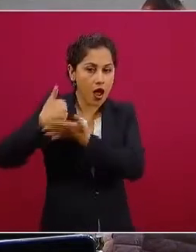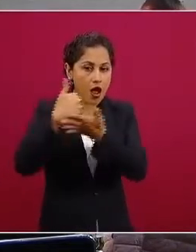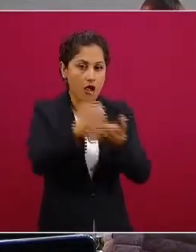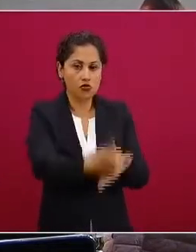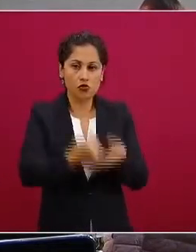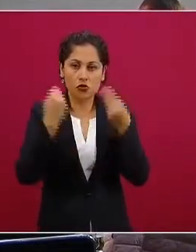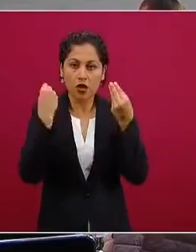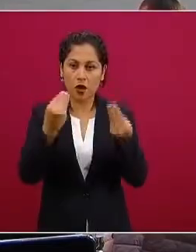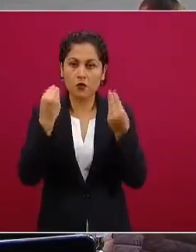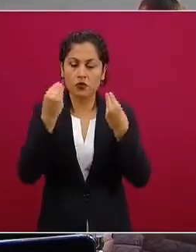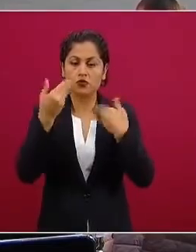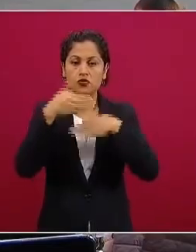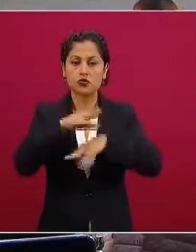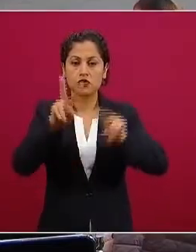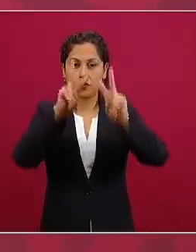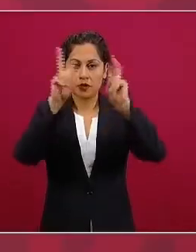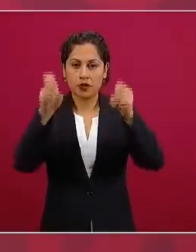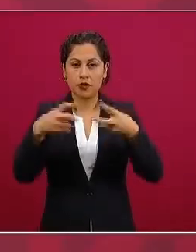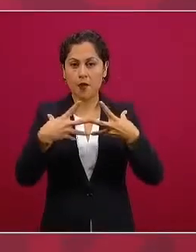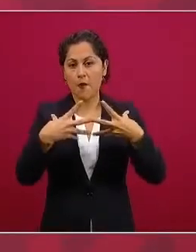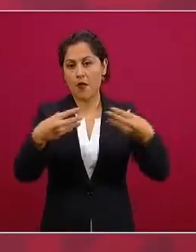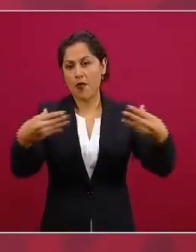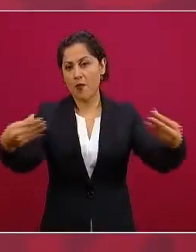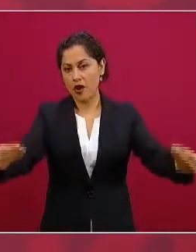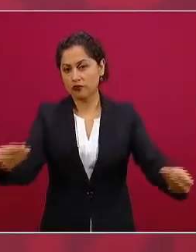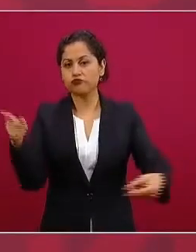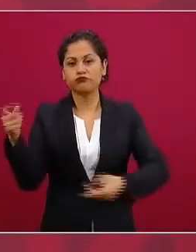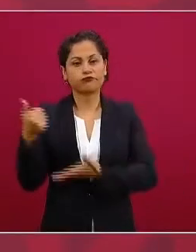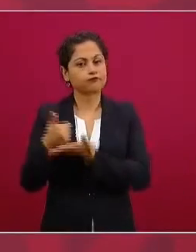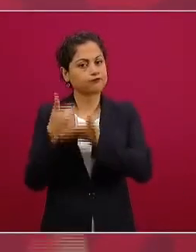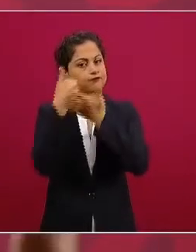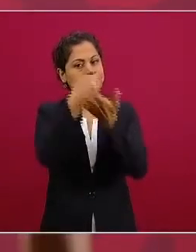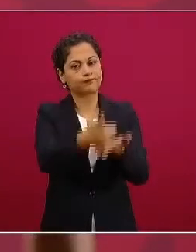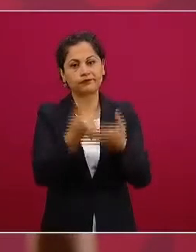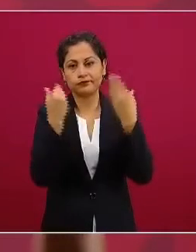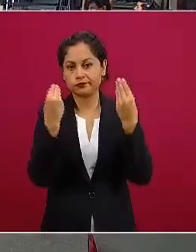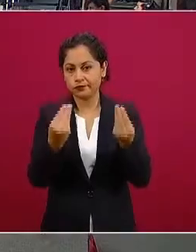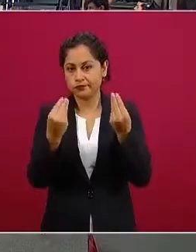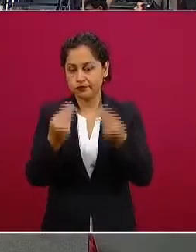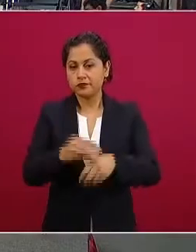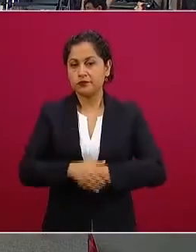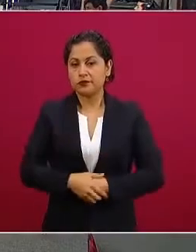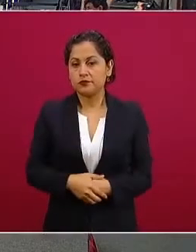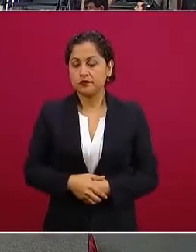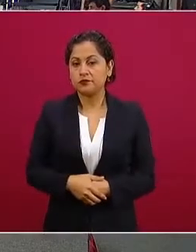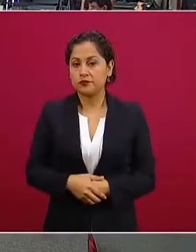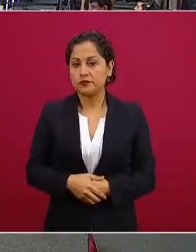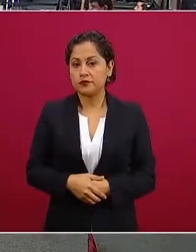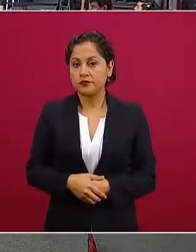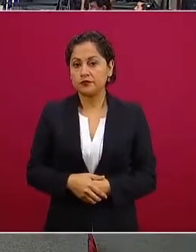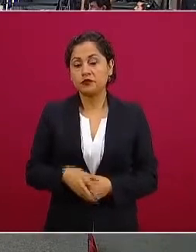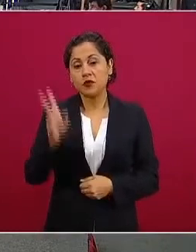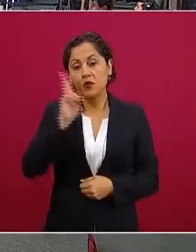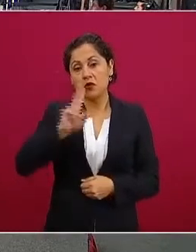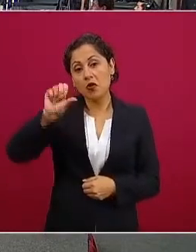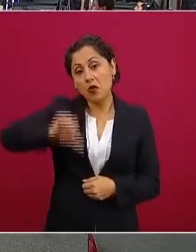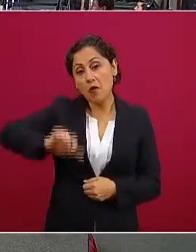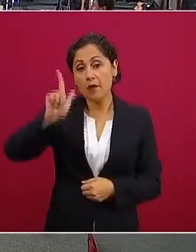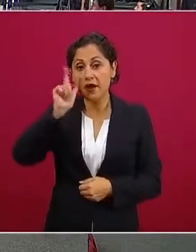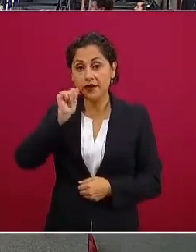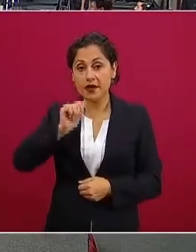el combate a la epidemia entonces a ver si puede ser hoy o mañana muy bien